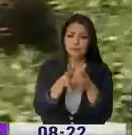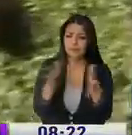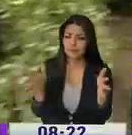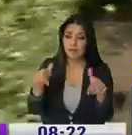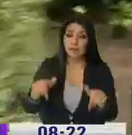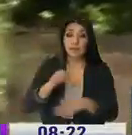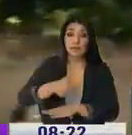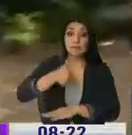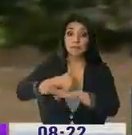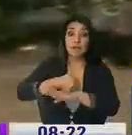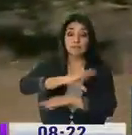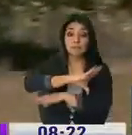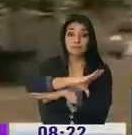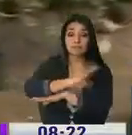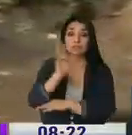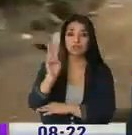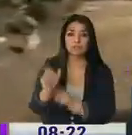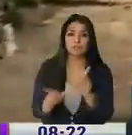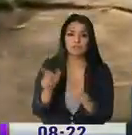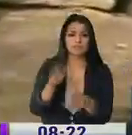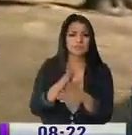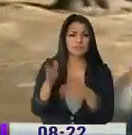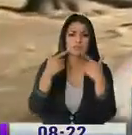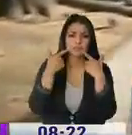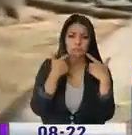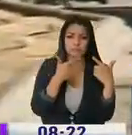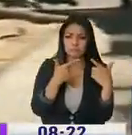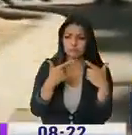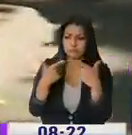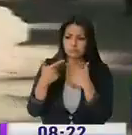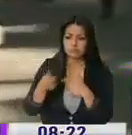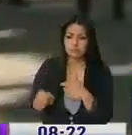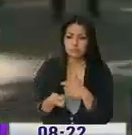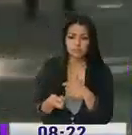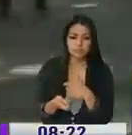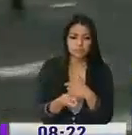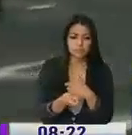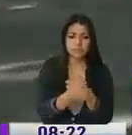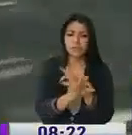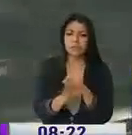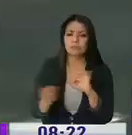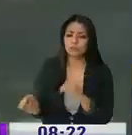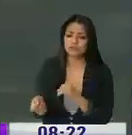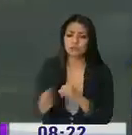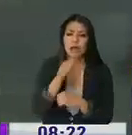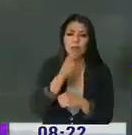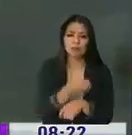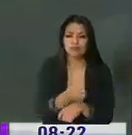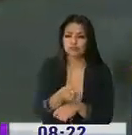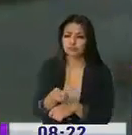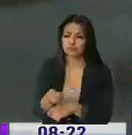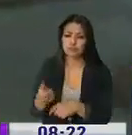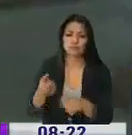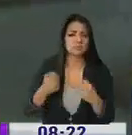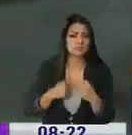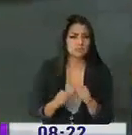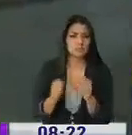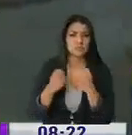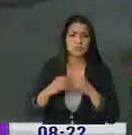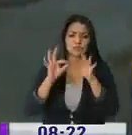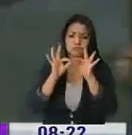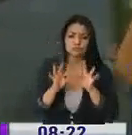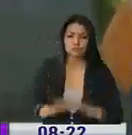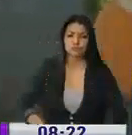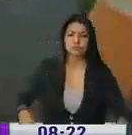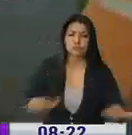aquí en Plaza Grande tenemos a dos personas que están continuamente haciendo riego y limpieza. Entonces, sí, hacemos bastante esfuerzo para mantenerlo